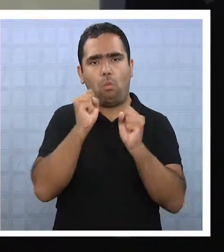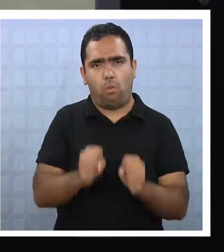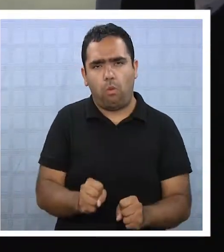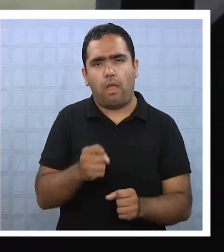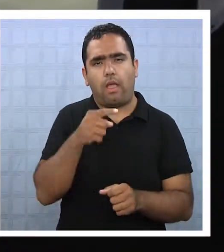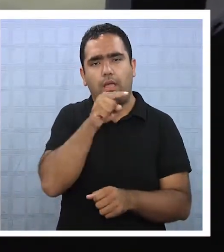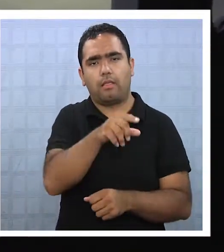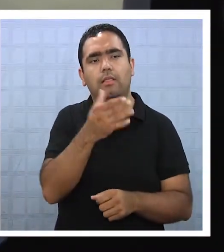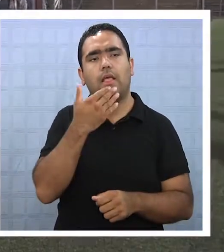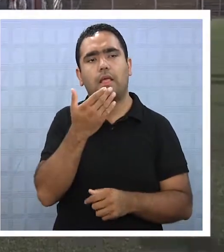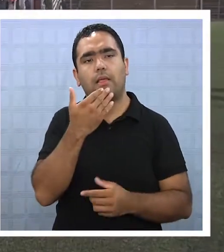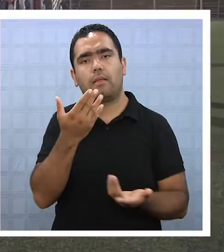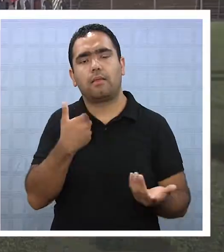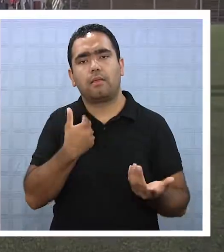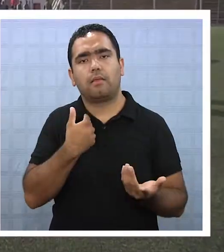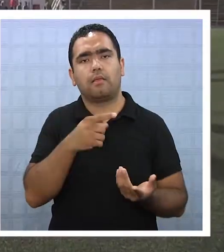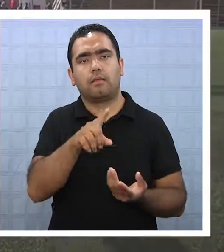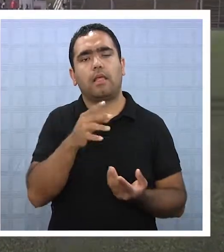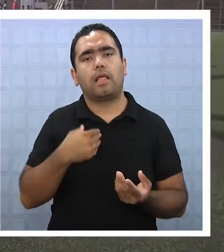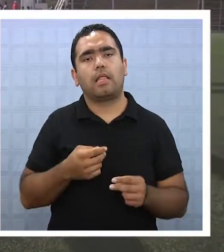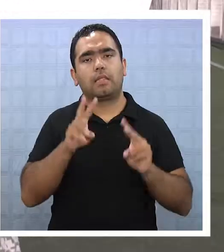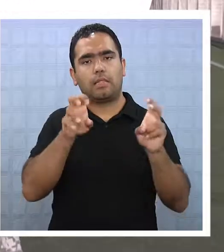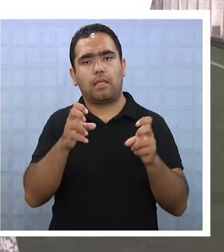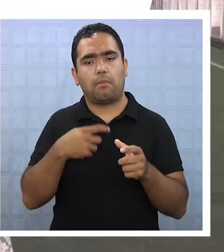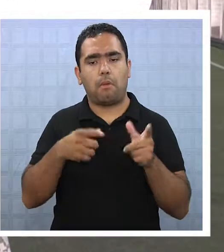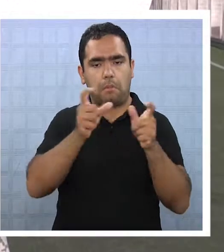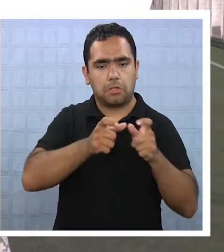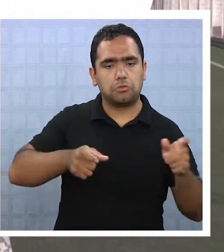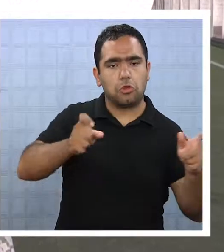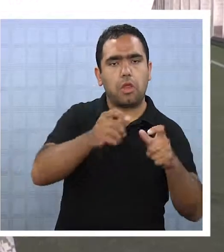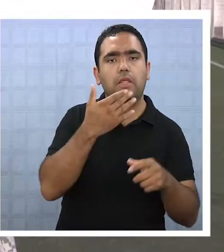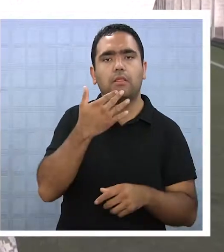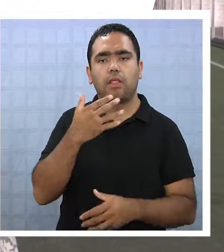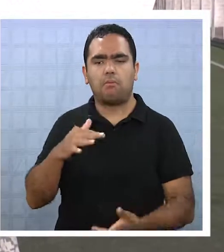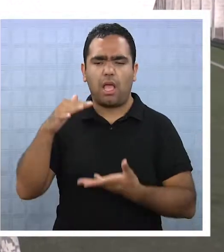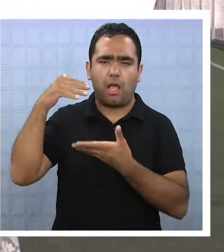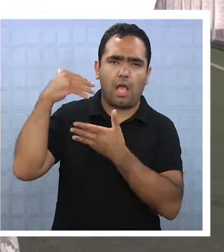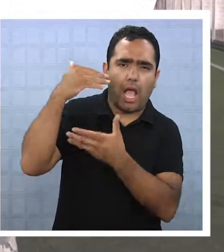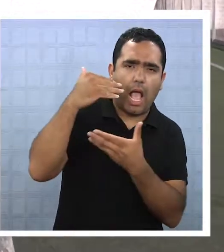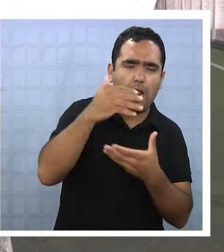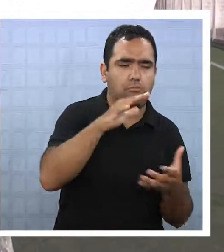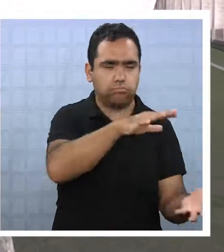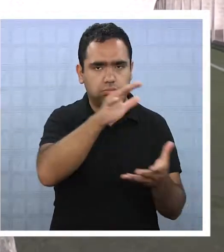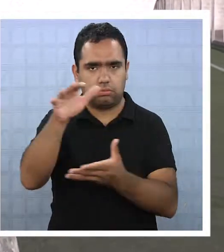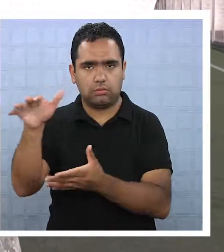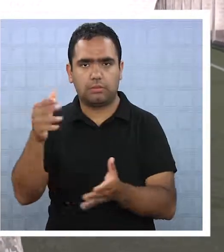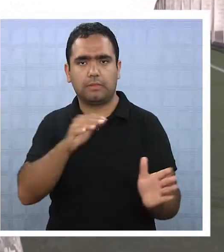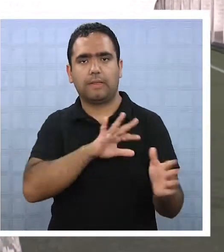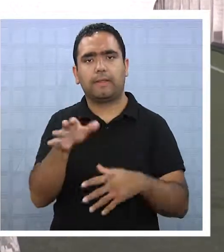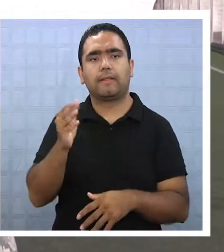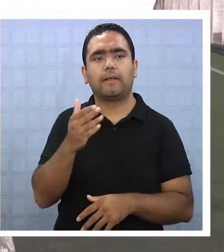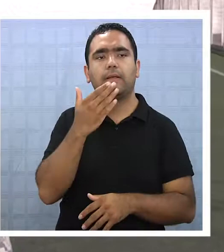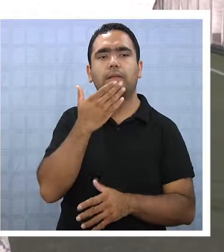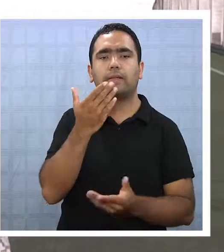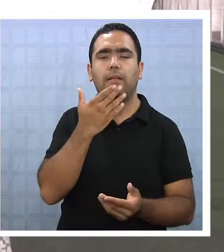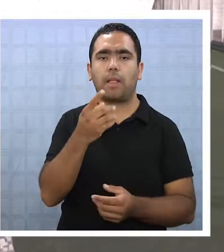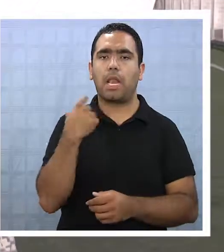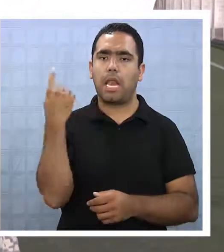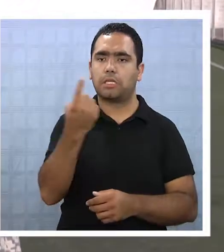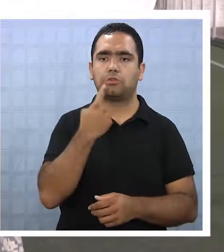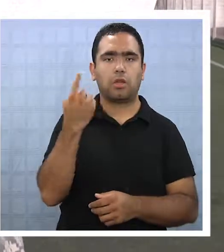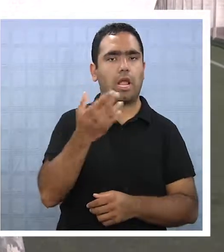un helicóptero de muy buenas capacidades, especialmente a que se refiere a traslado de pasajeros y de carga. Ha participado en varios rescates también